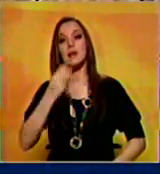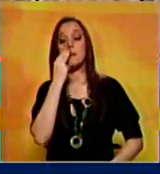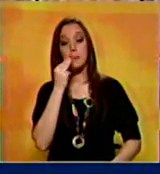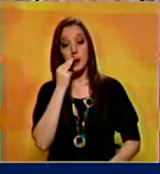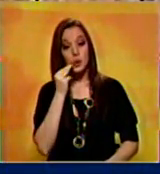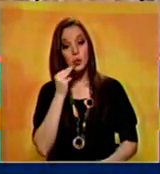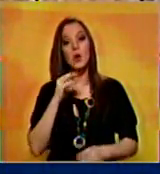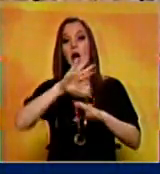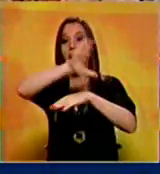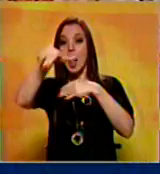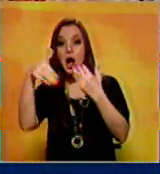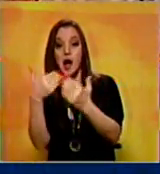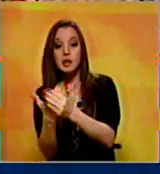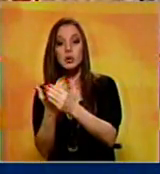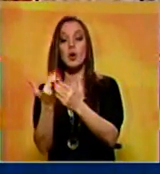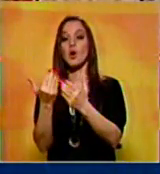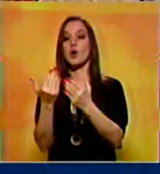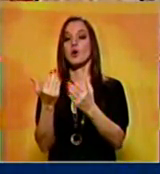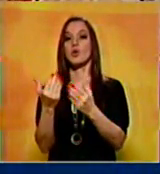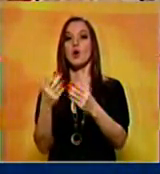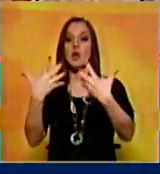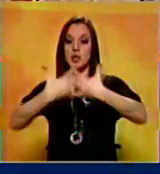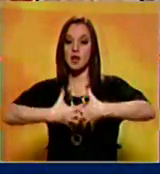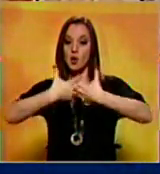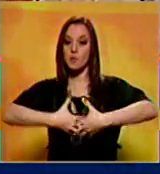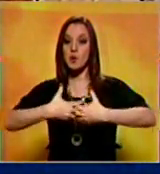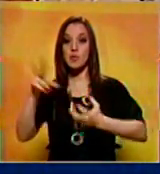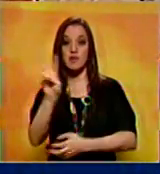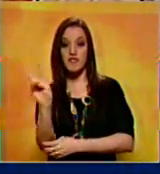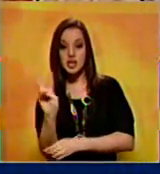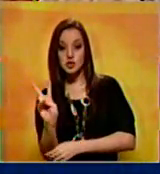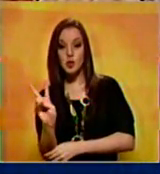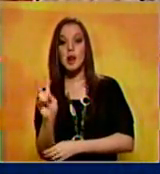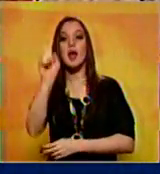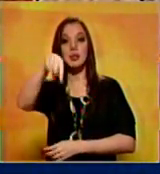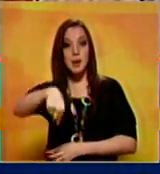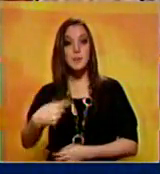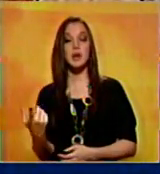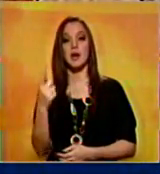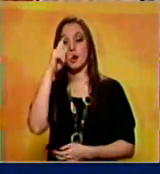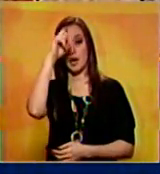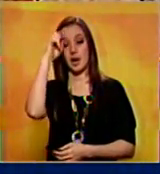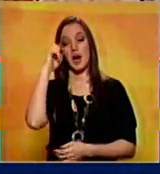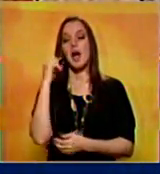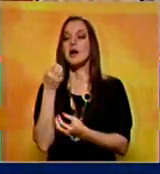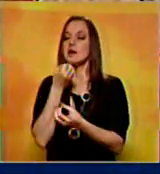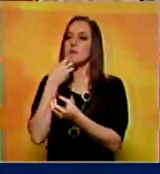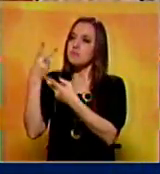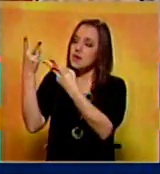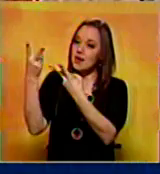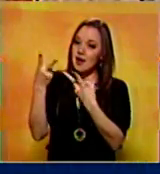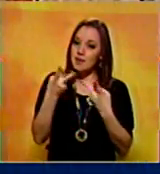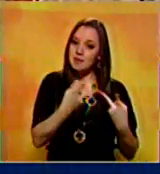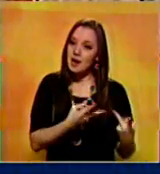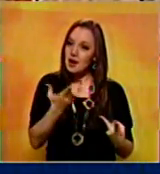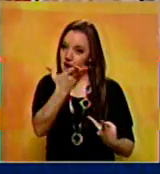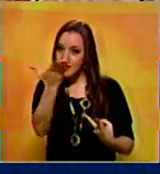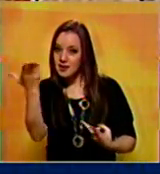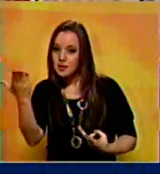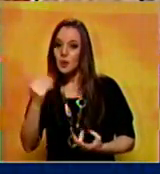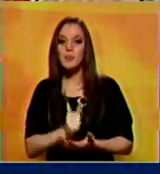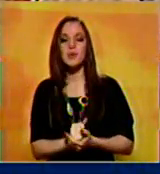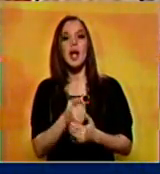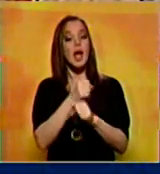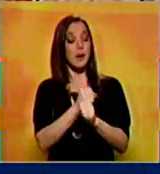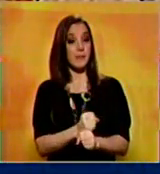a todos los miembros de la delegación venezolana una cordial bienvenida espero que